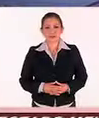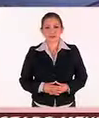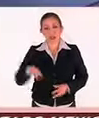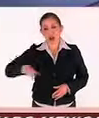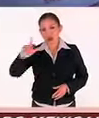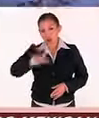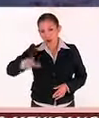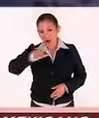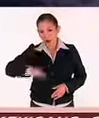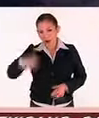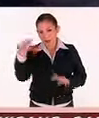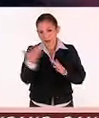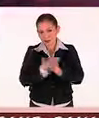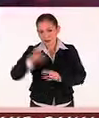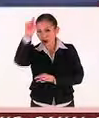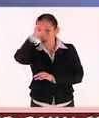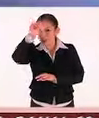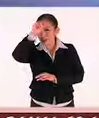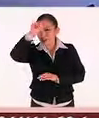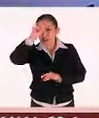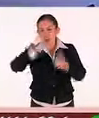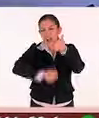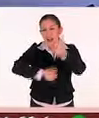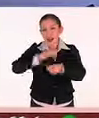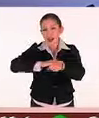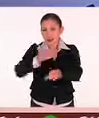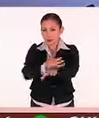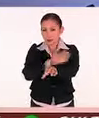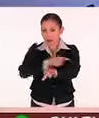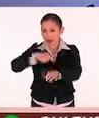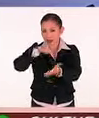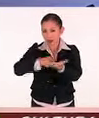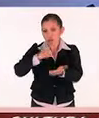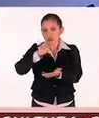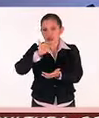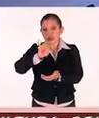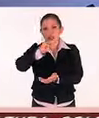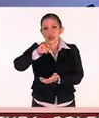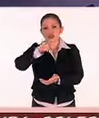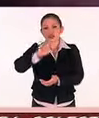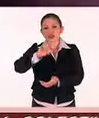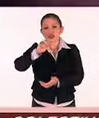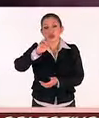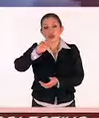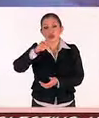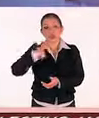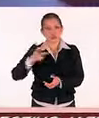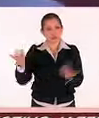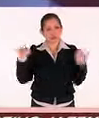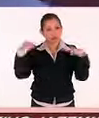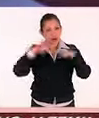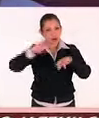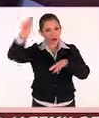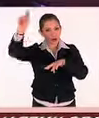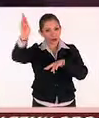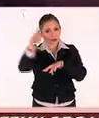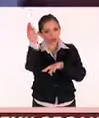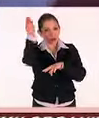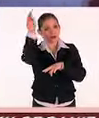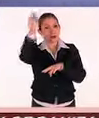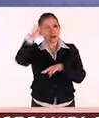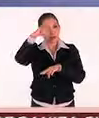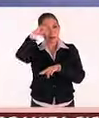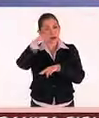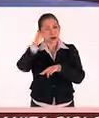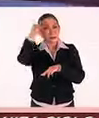Este lunes en nuestra sección orientación vocacional nos acompaña en el estudio el doctor Jesús Manuel Dorador, académico de la Universidad Nacional Autónoma